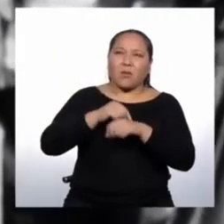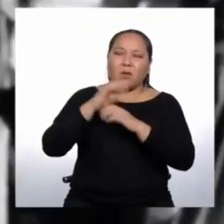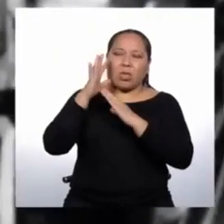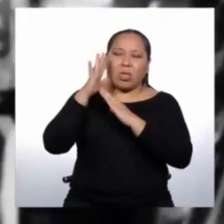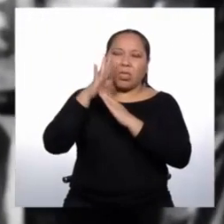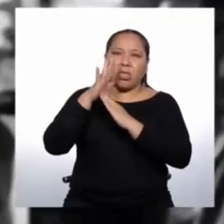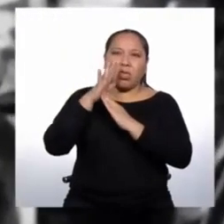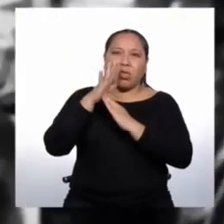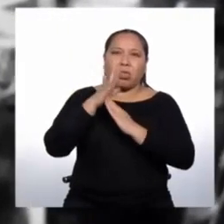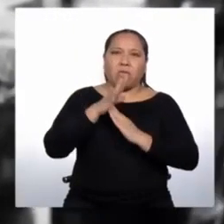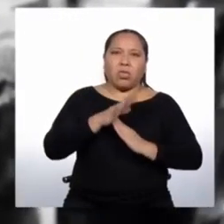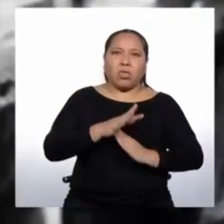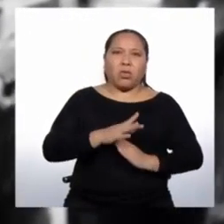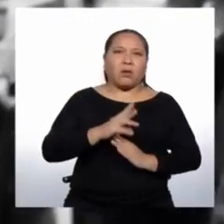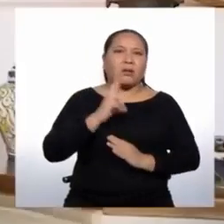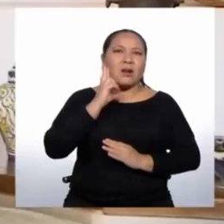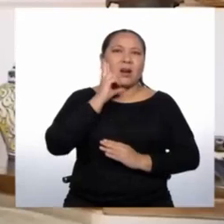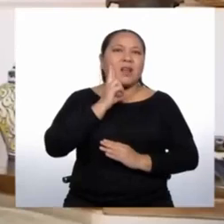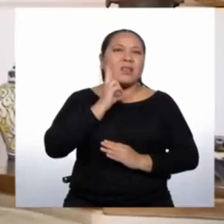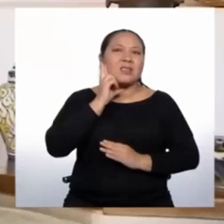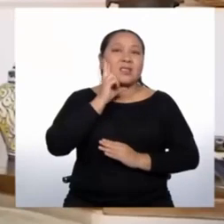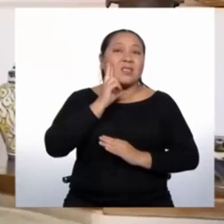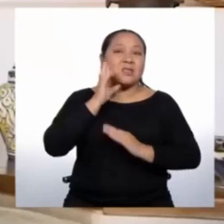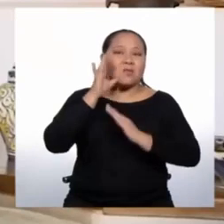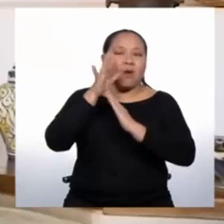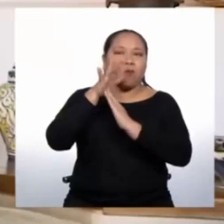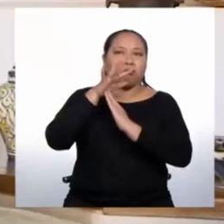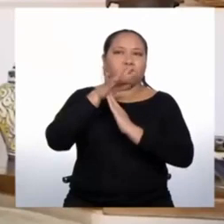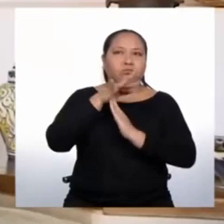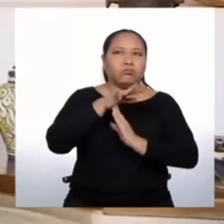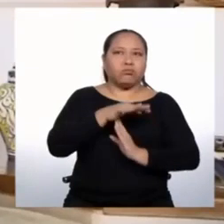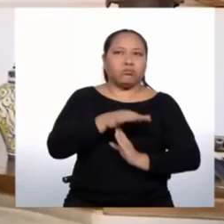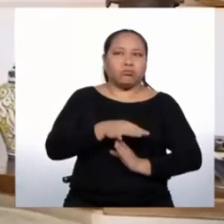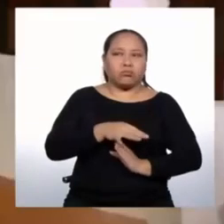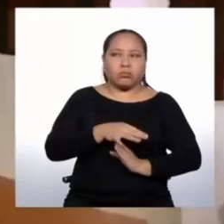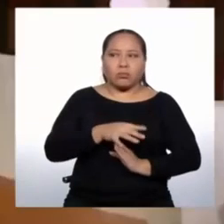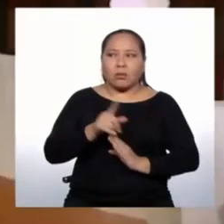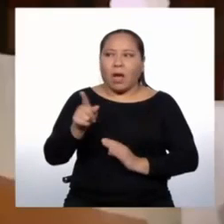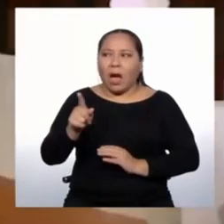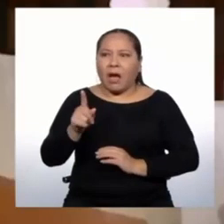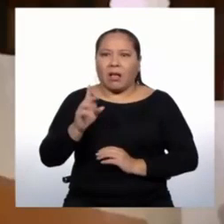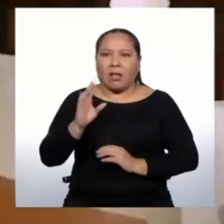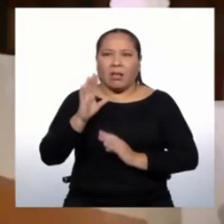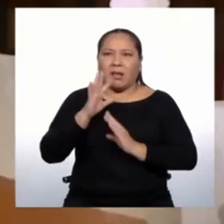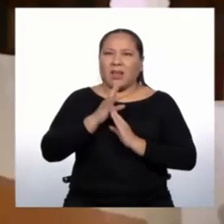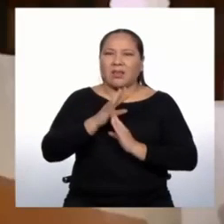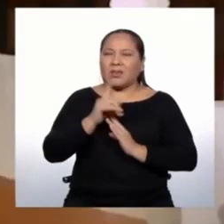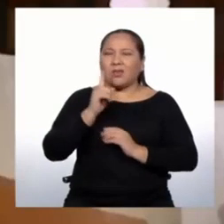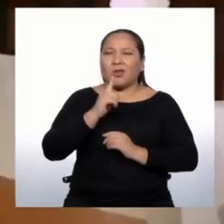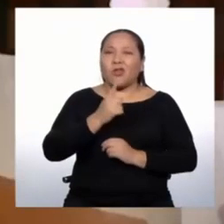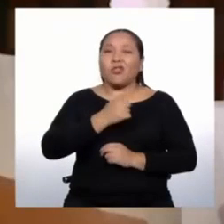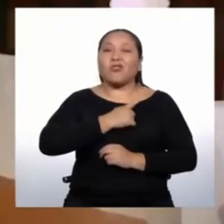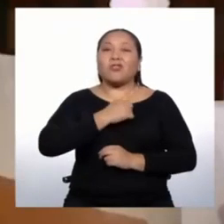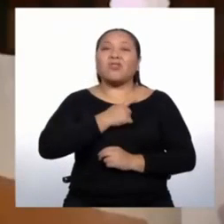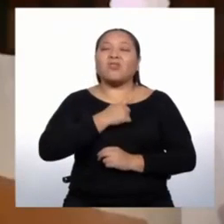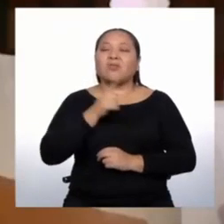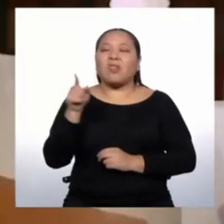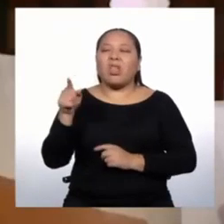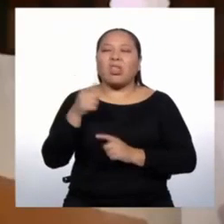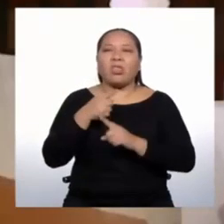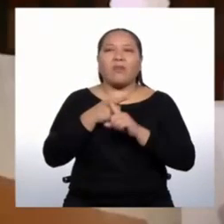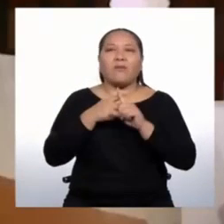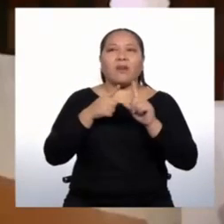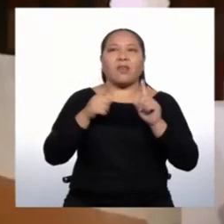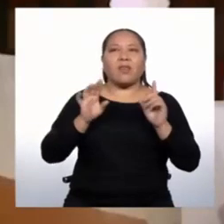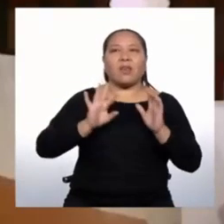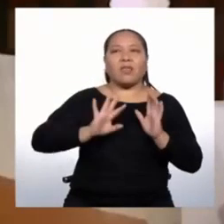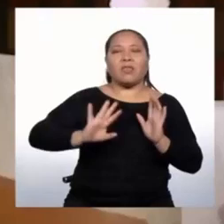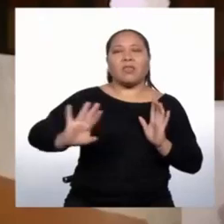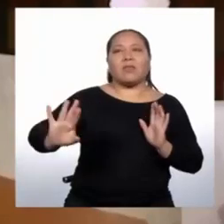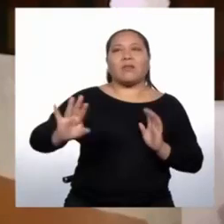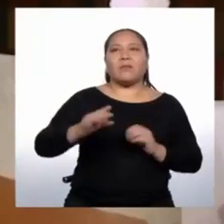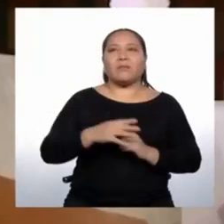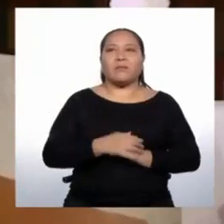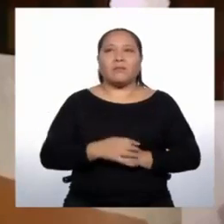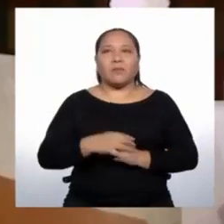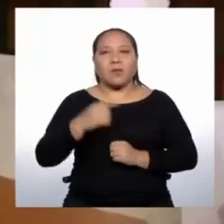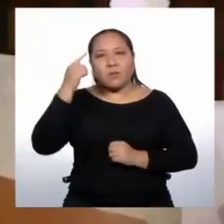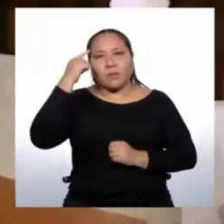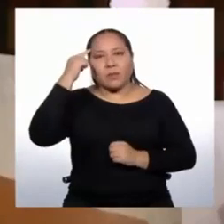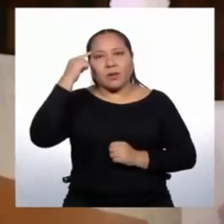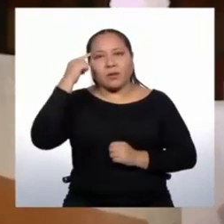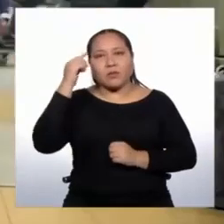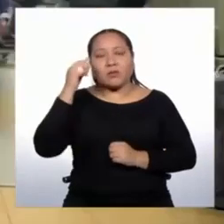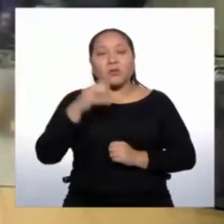que no solamente es por raza, es, nos asusta el que es diferente a nosotros. Y creo que hay una serie de gobiernos del mundo que en este momento están adoptando actividades